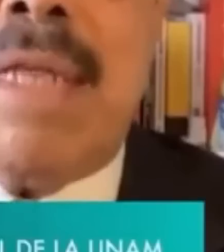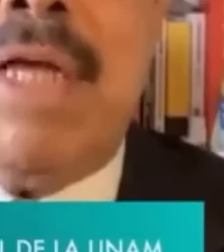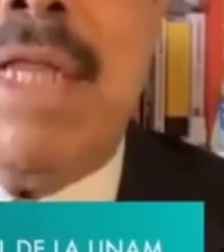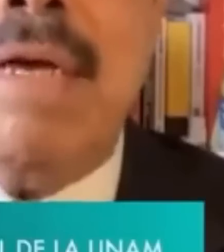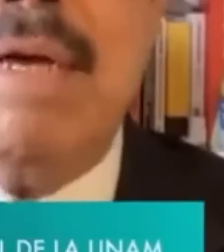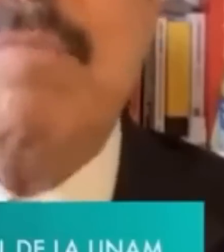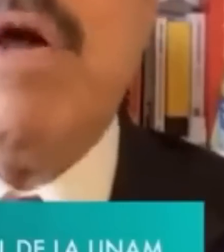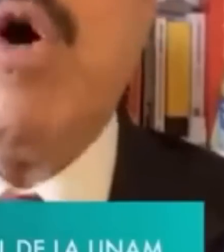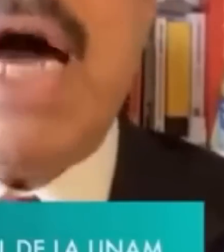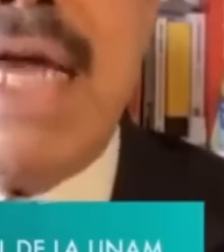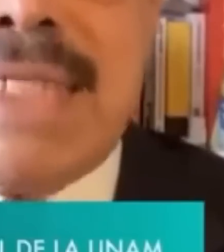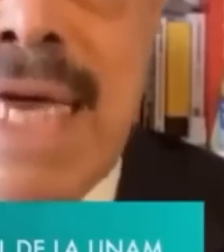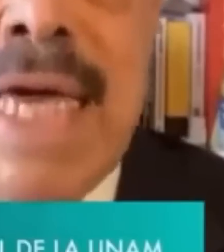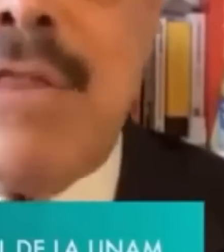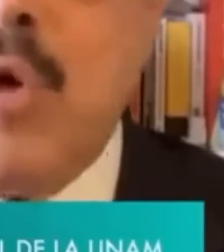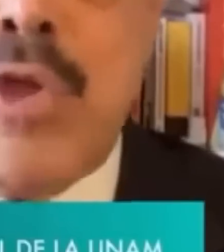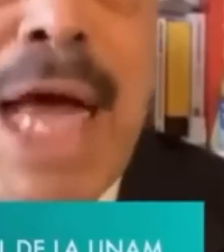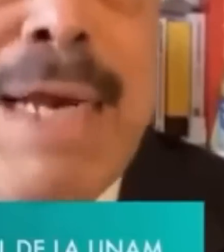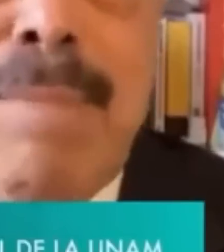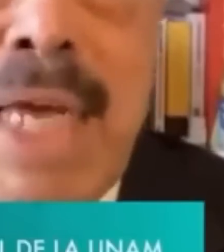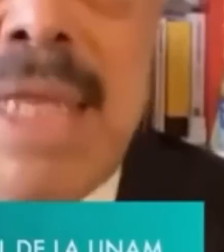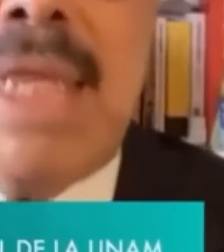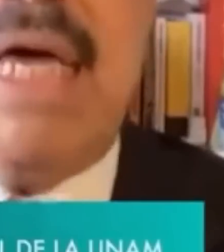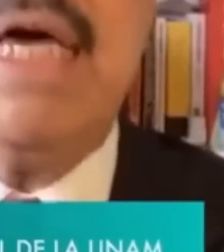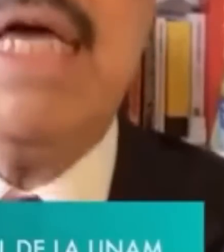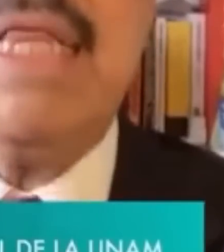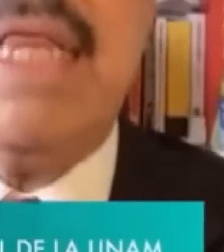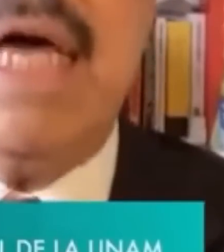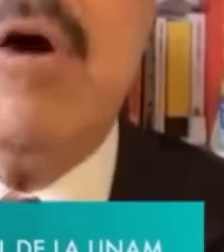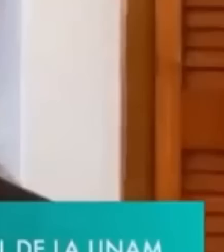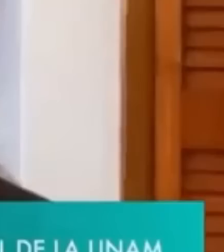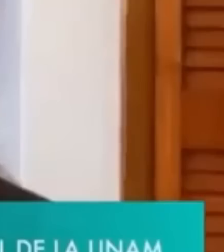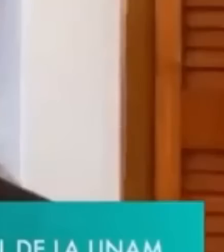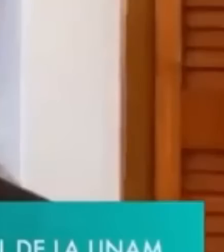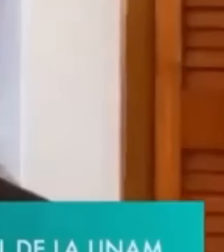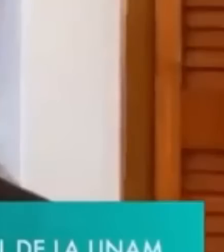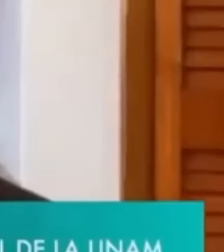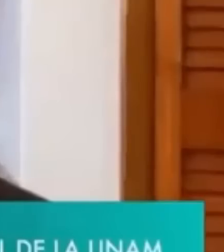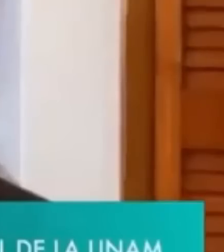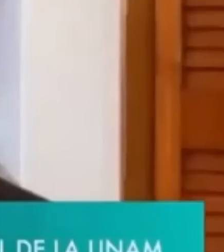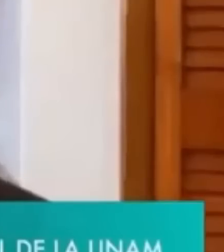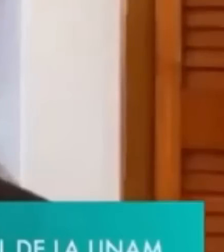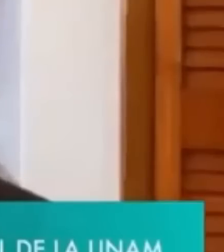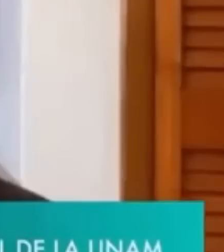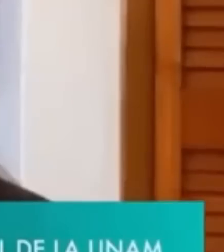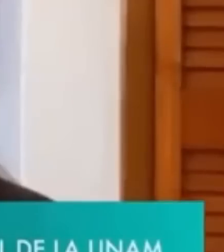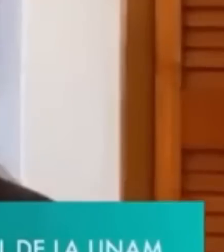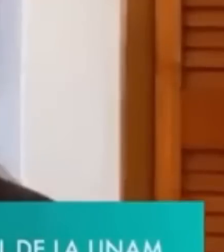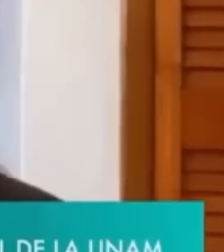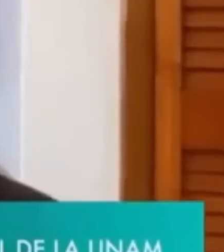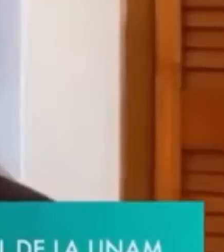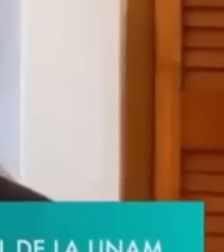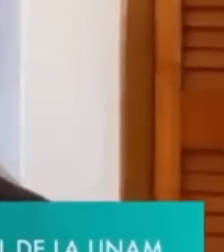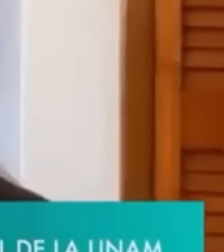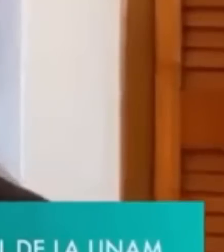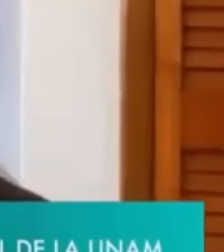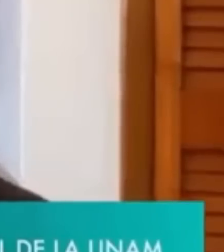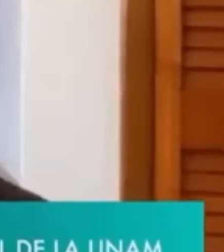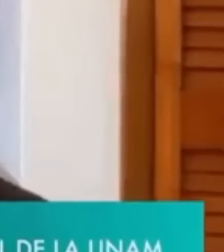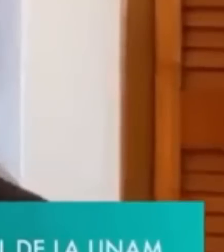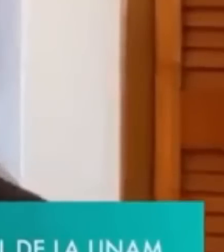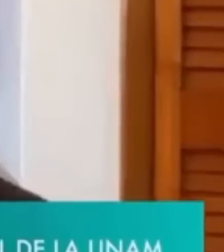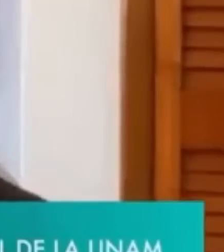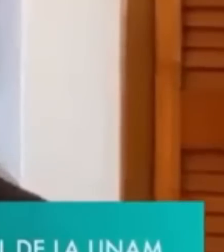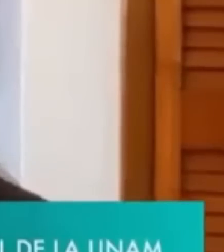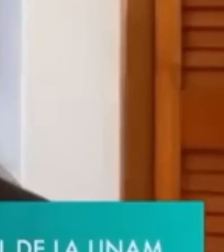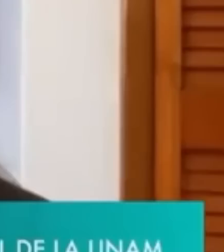estrictamente, pero carecería totalmente de obligatoriedad, de vinculatoriedad de tipo